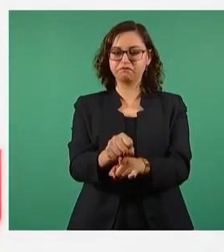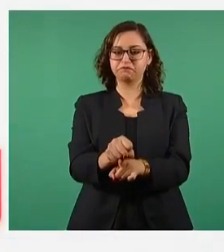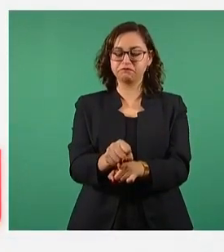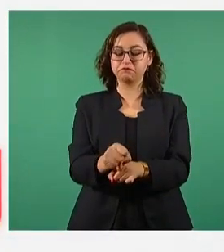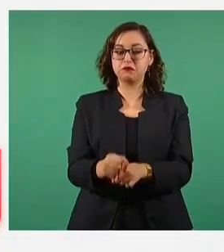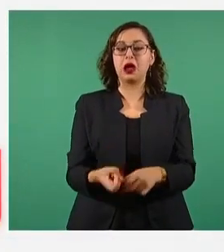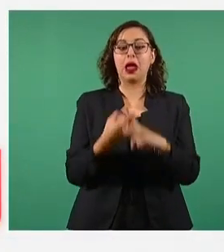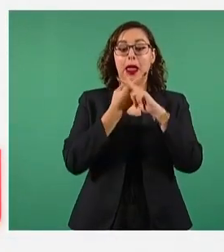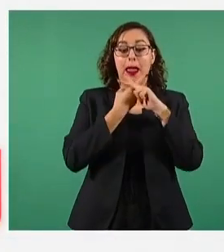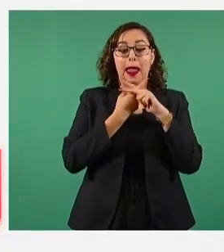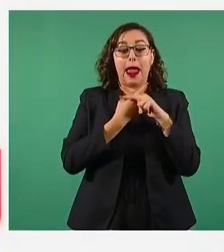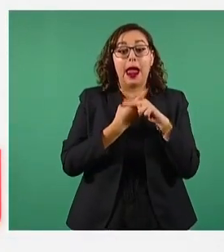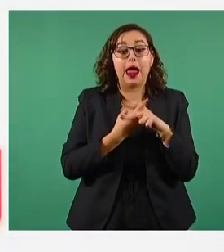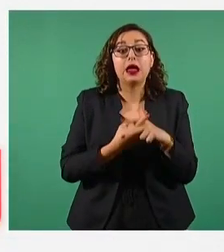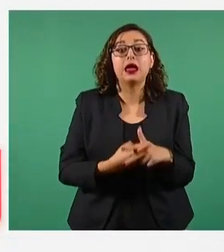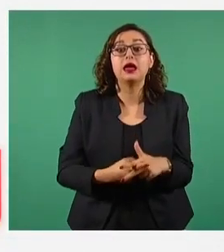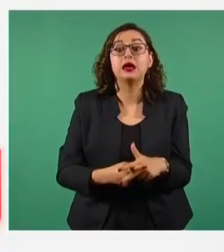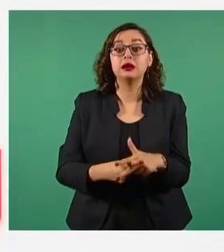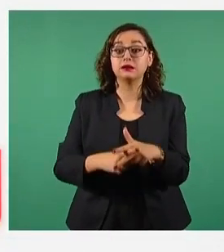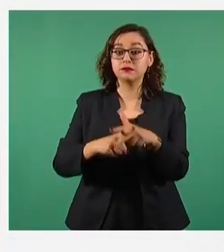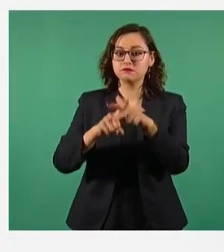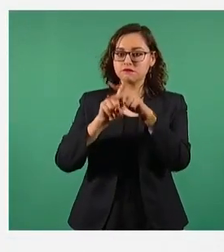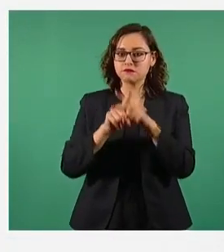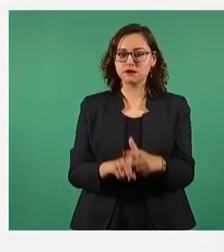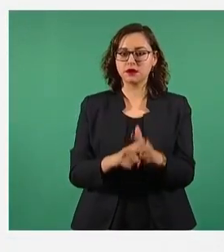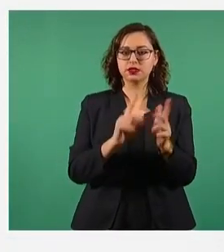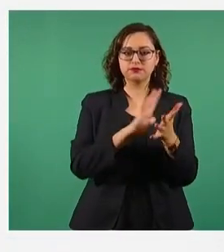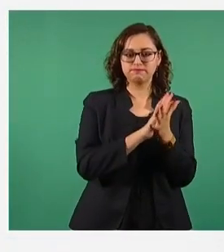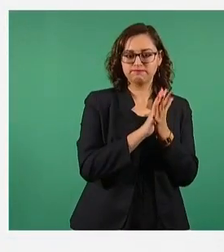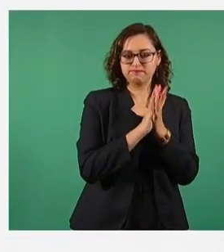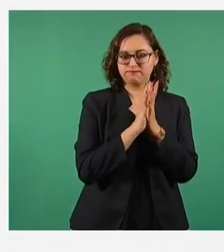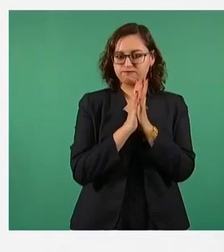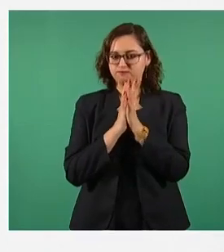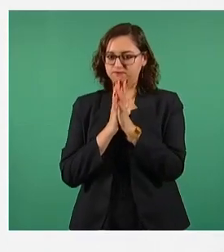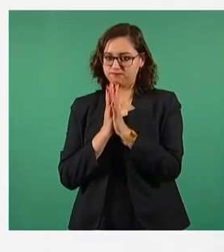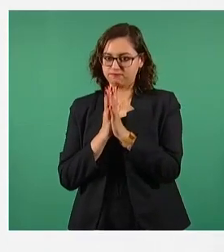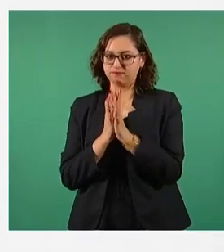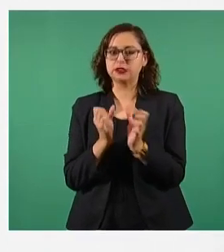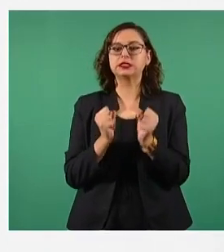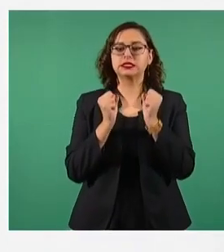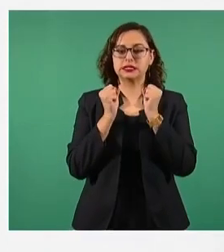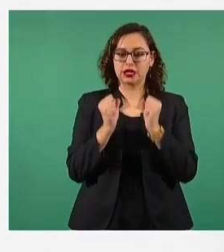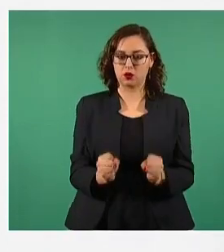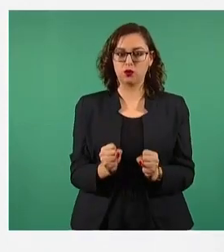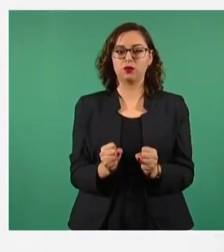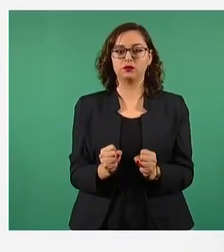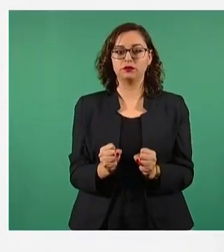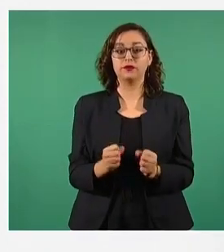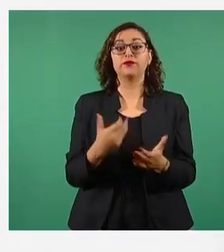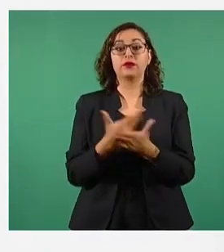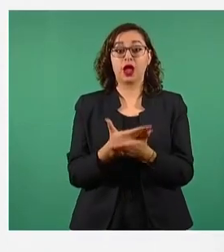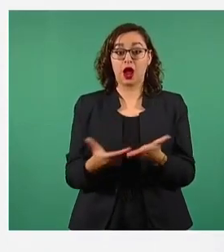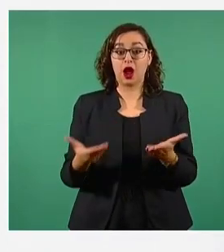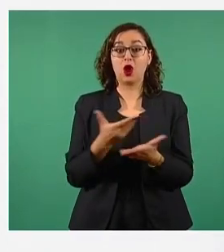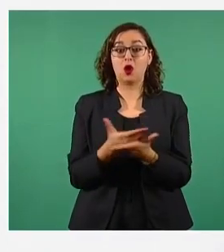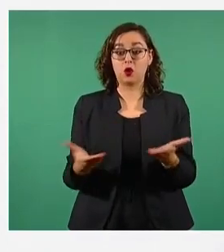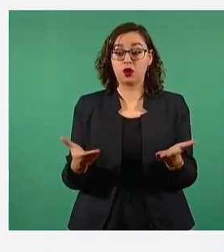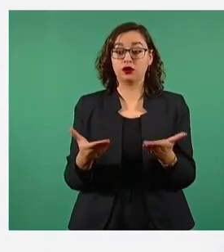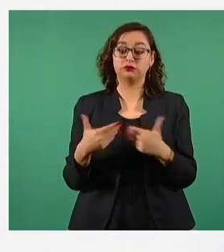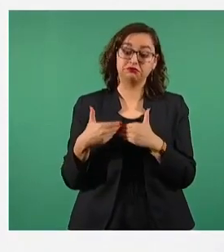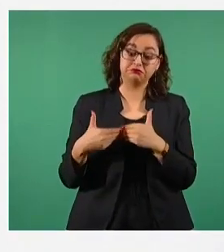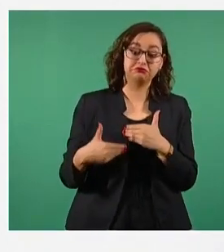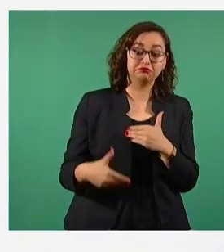sentar las bases para la transformación de México. Ahora se respeta la